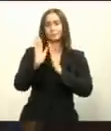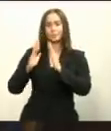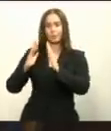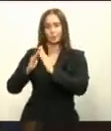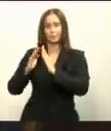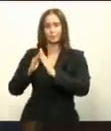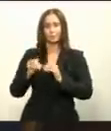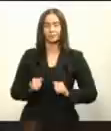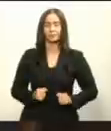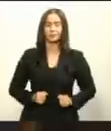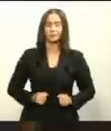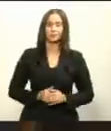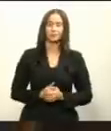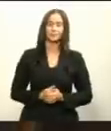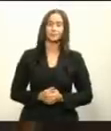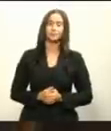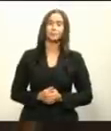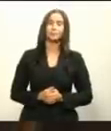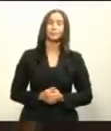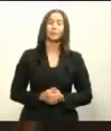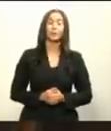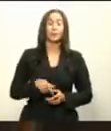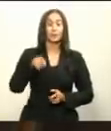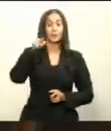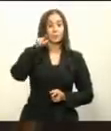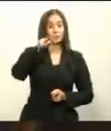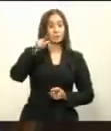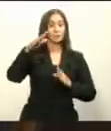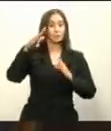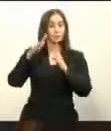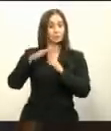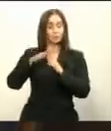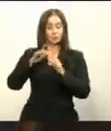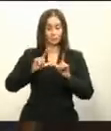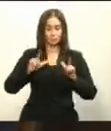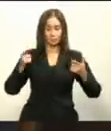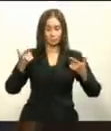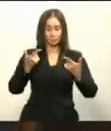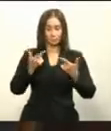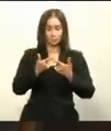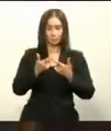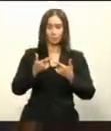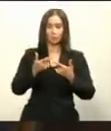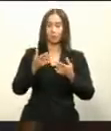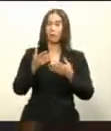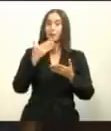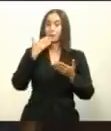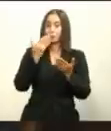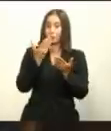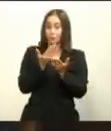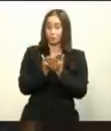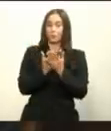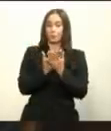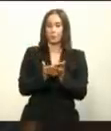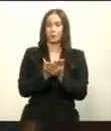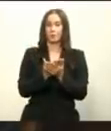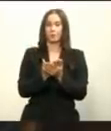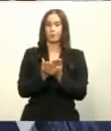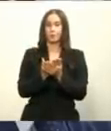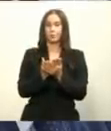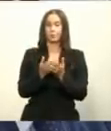Y que ésta se encuentre en un entorno seguro, confortable y digno, es también una meta que queremos conquistar.